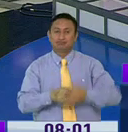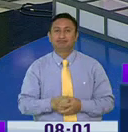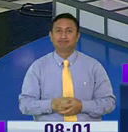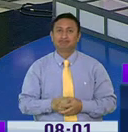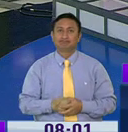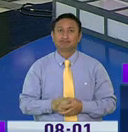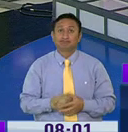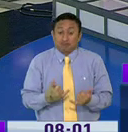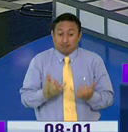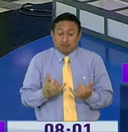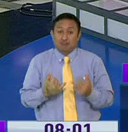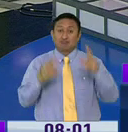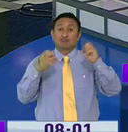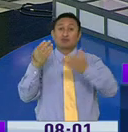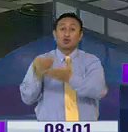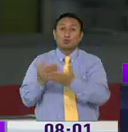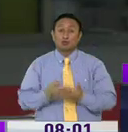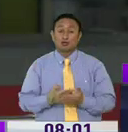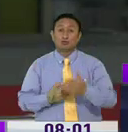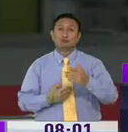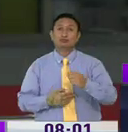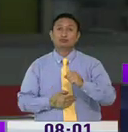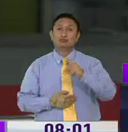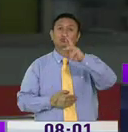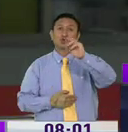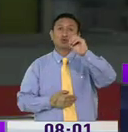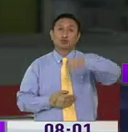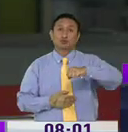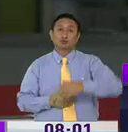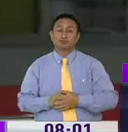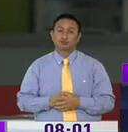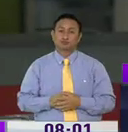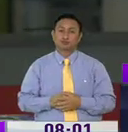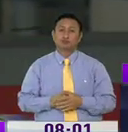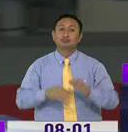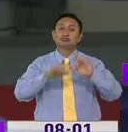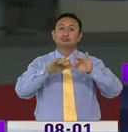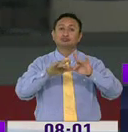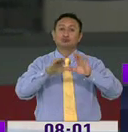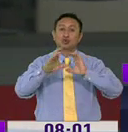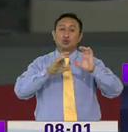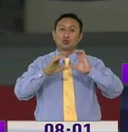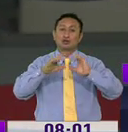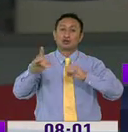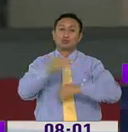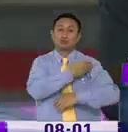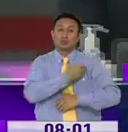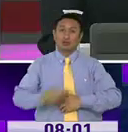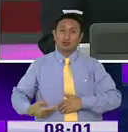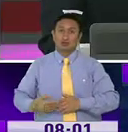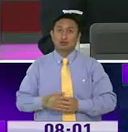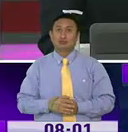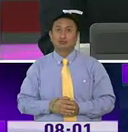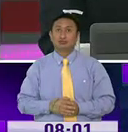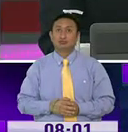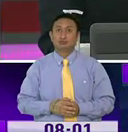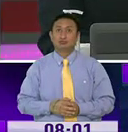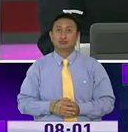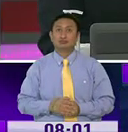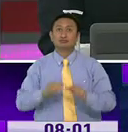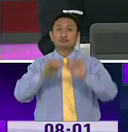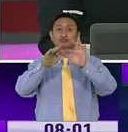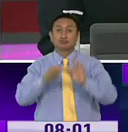Vamos a hablar en este punto y dar la bienvenida a Gabriela Robo, es el Secretario General de Comunicación de la Presidencia de la República. Señor